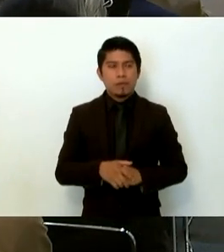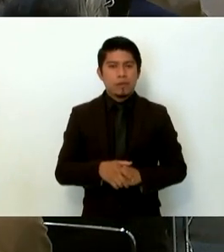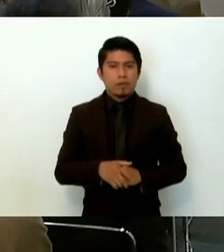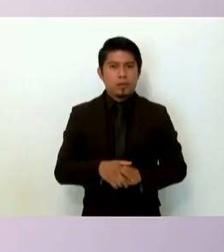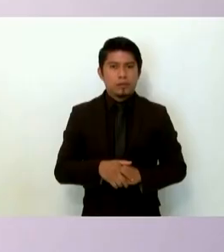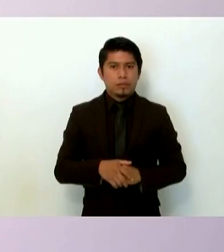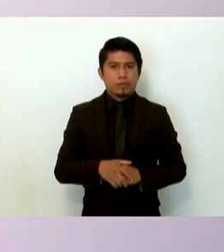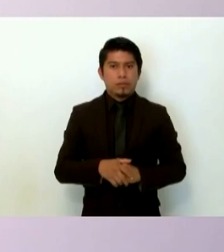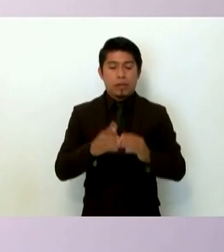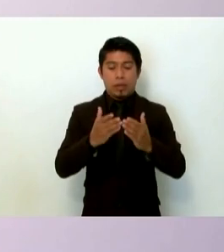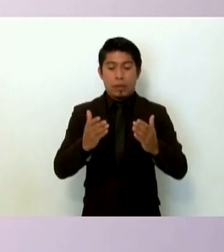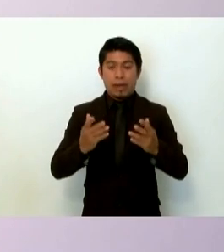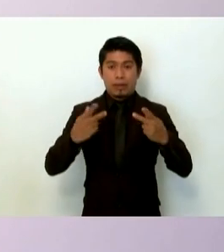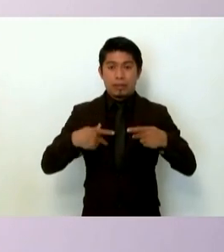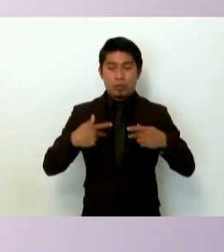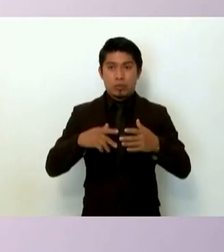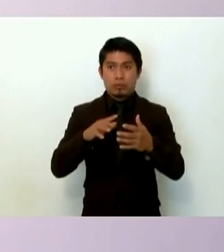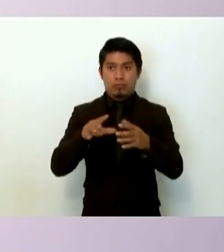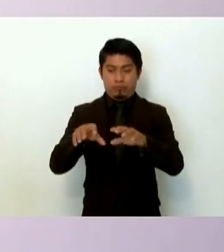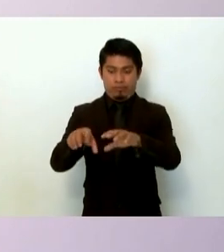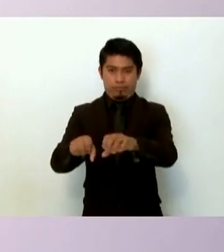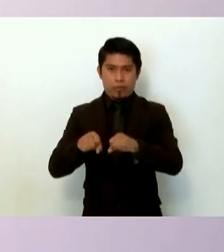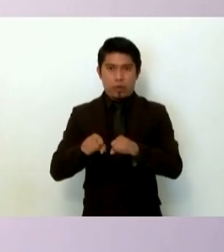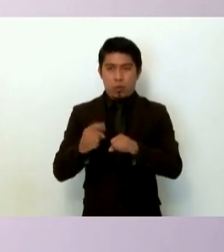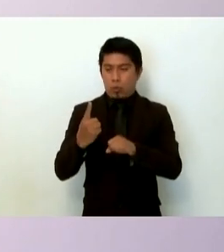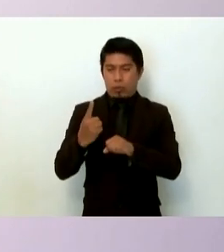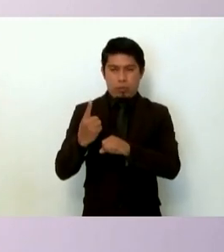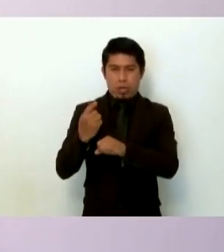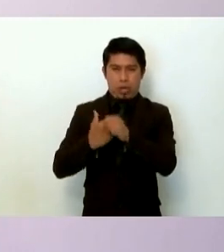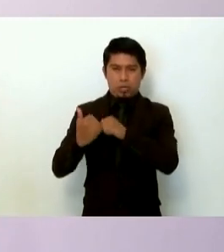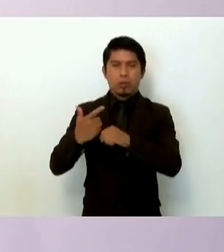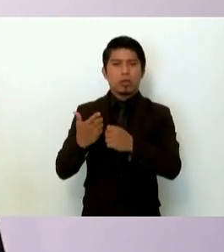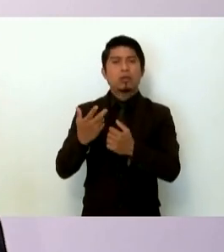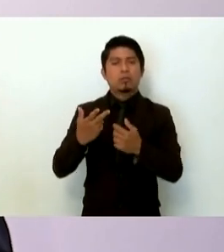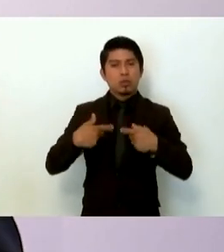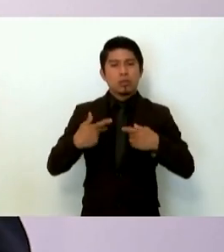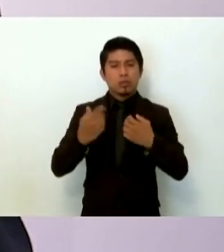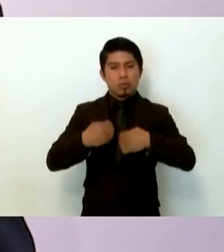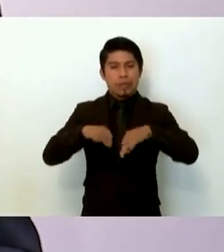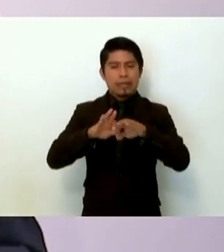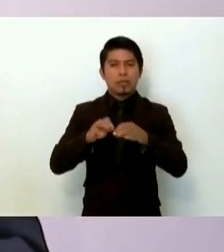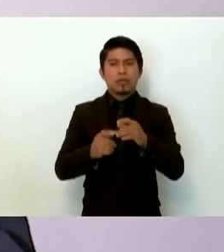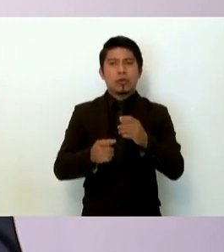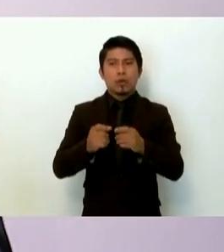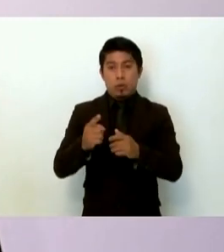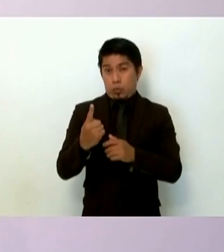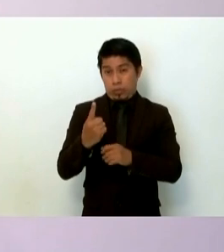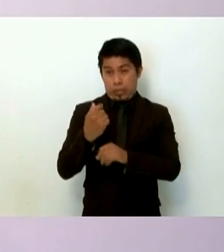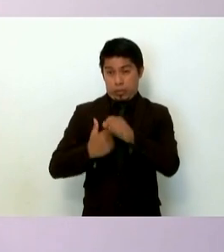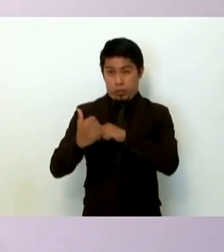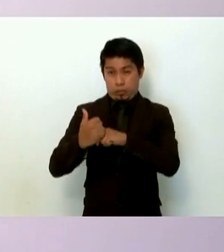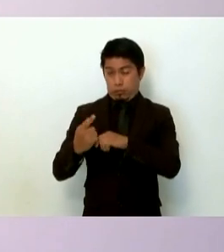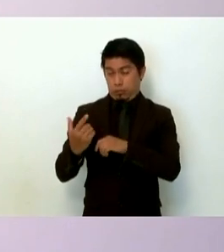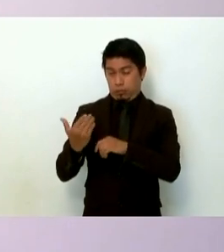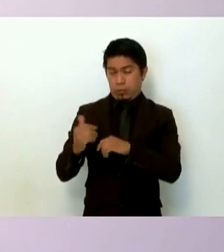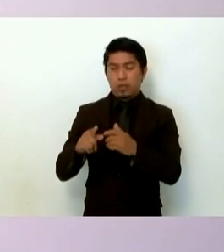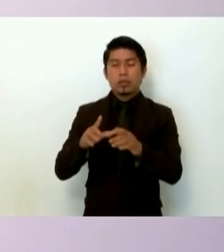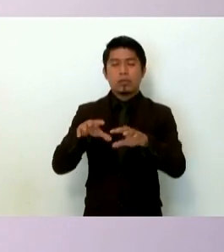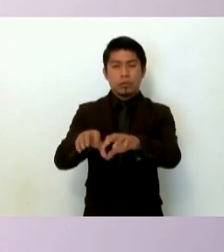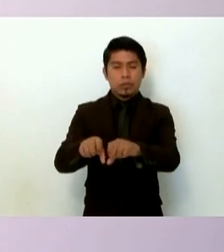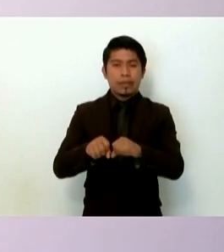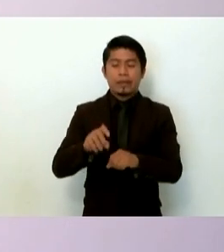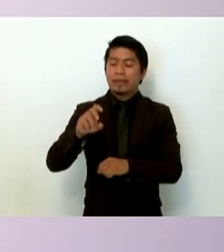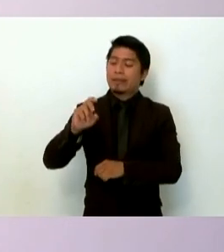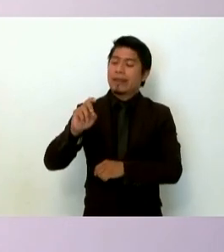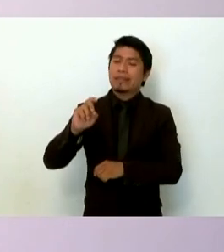con las personas detenidas en el último año que son de gran relevancia solamente solamente en el último año se han detenido